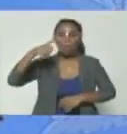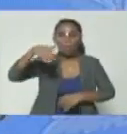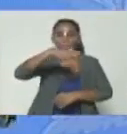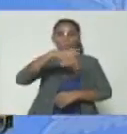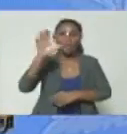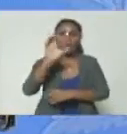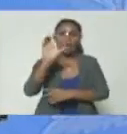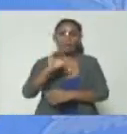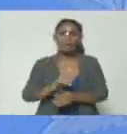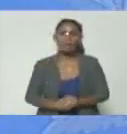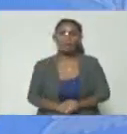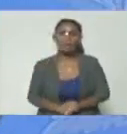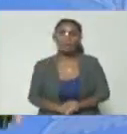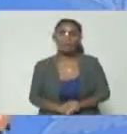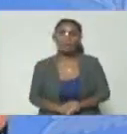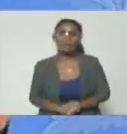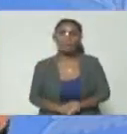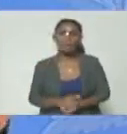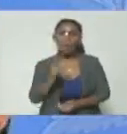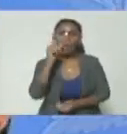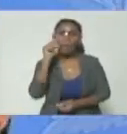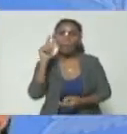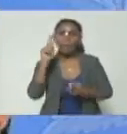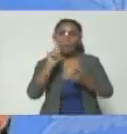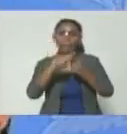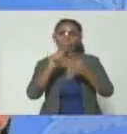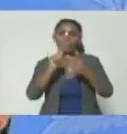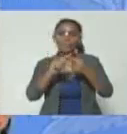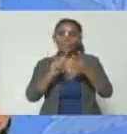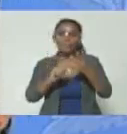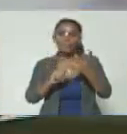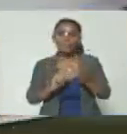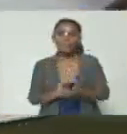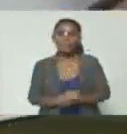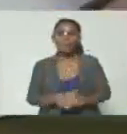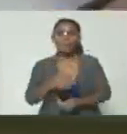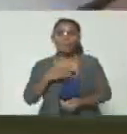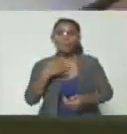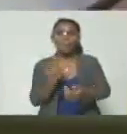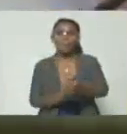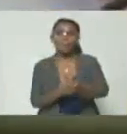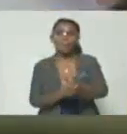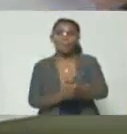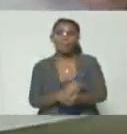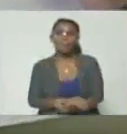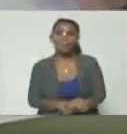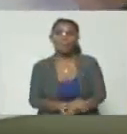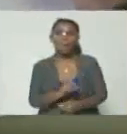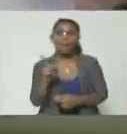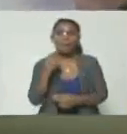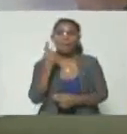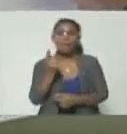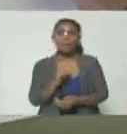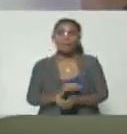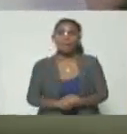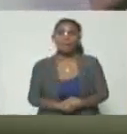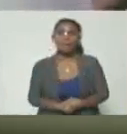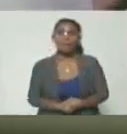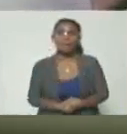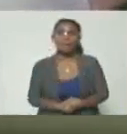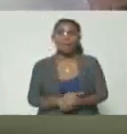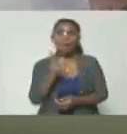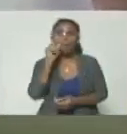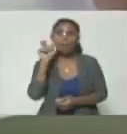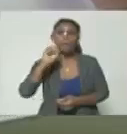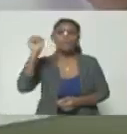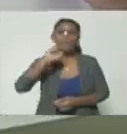Caracas Jassler Iglesias y Graterón mi hermano y ahí le dice Graterón